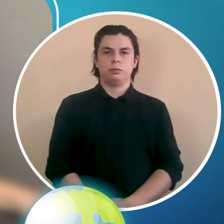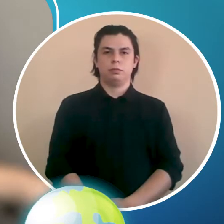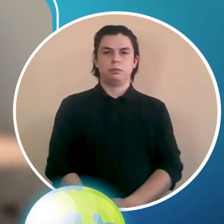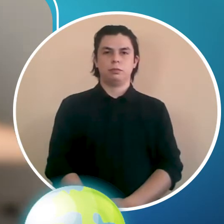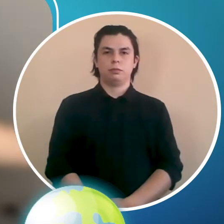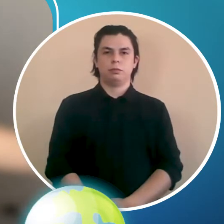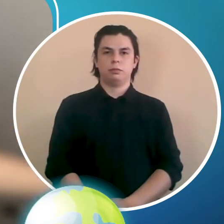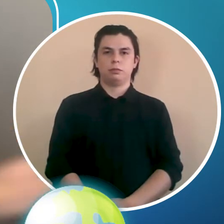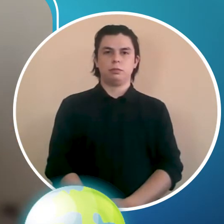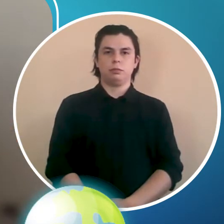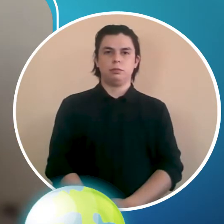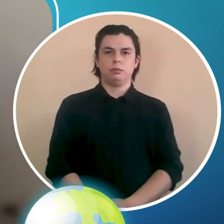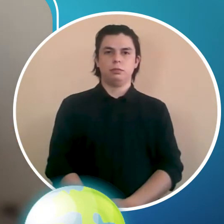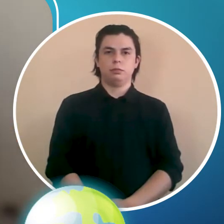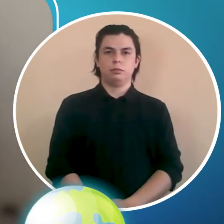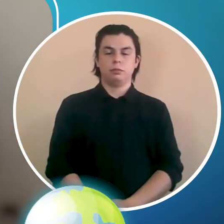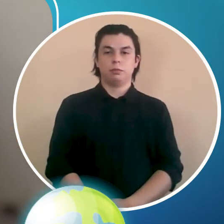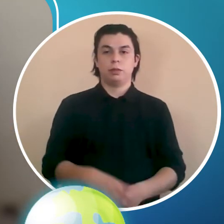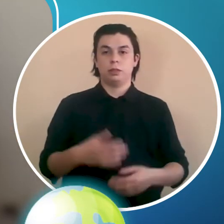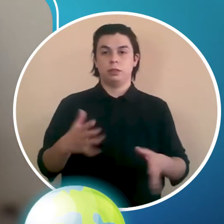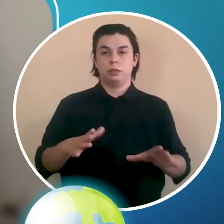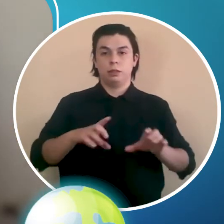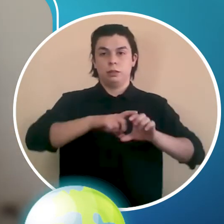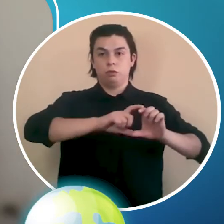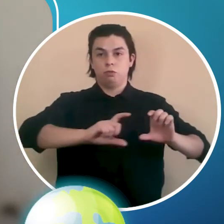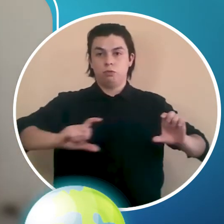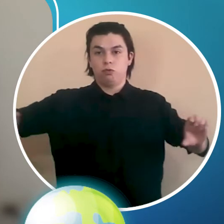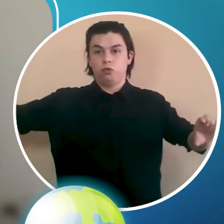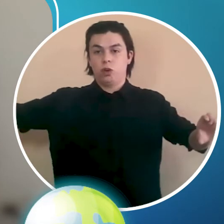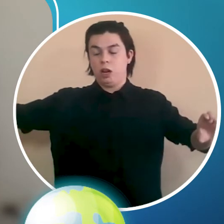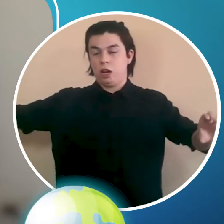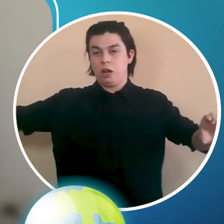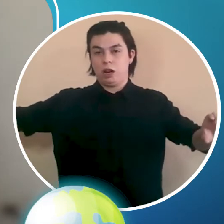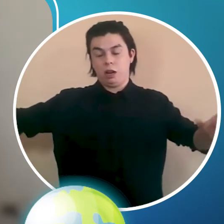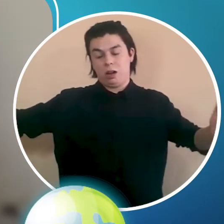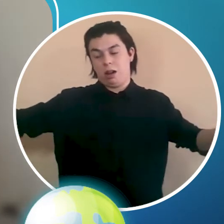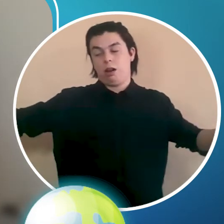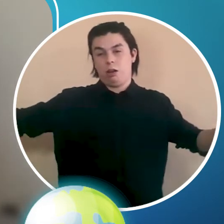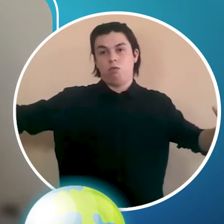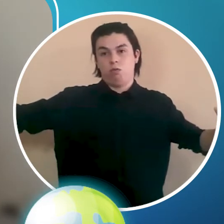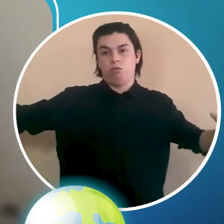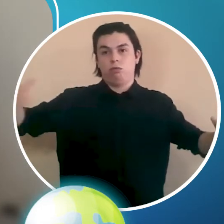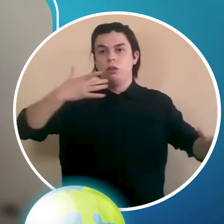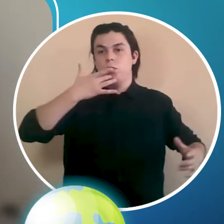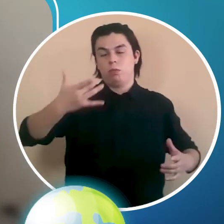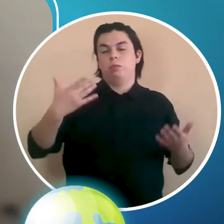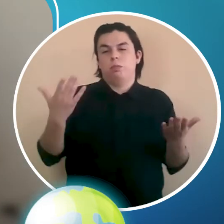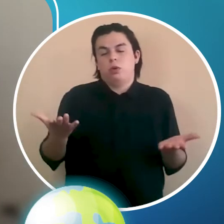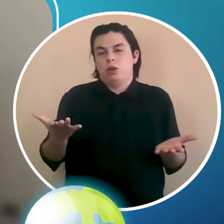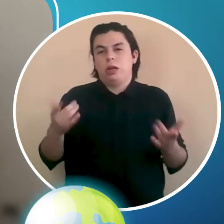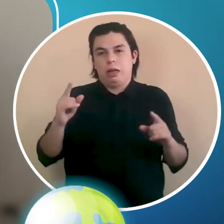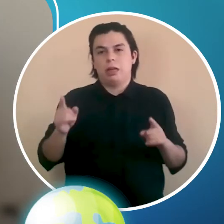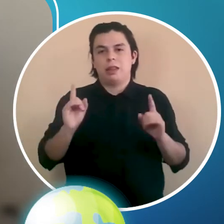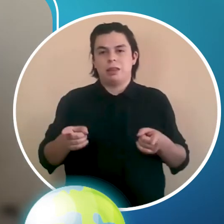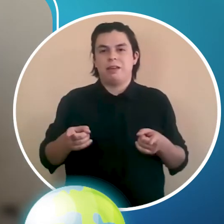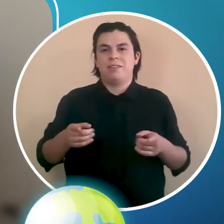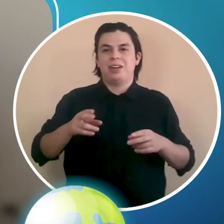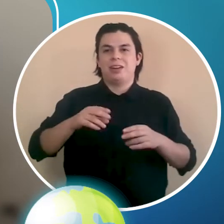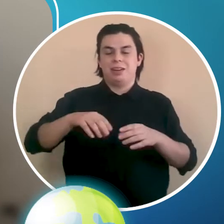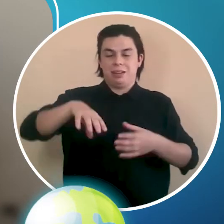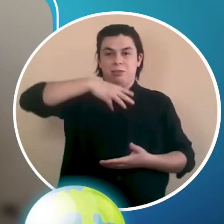Vamos a quedar el lienzo muy largo, ya que el simbógrafo